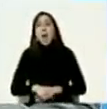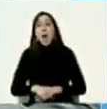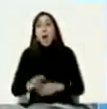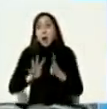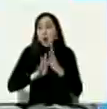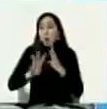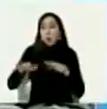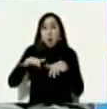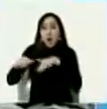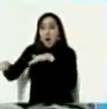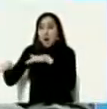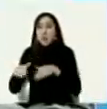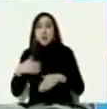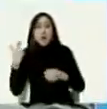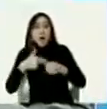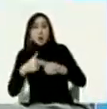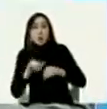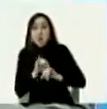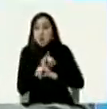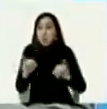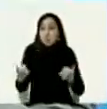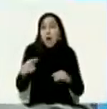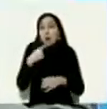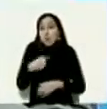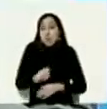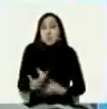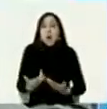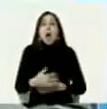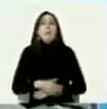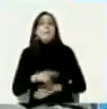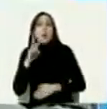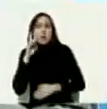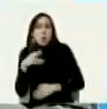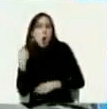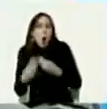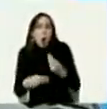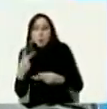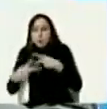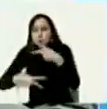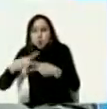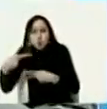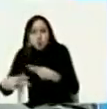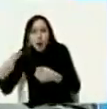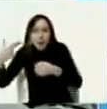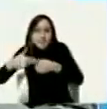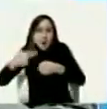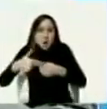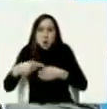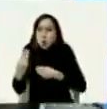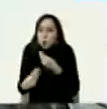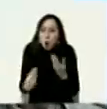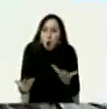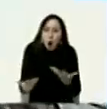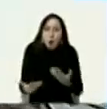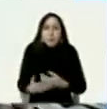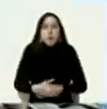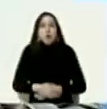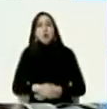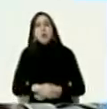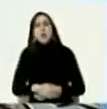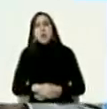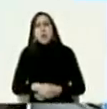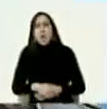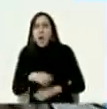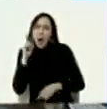quería saber cómo está la producción tanto de crudo como de gasolina y si existe algún plan